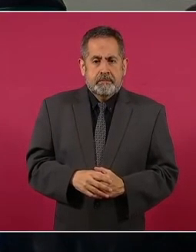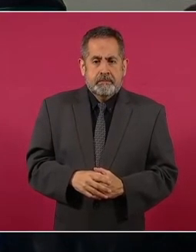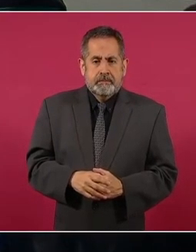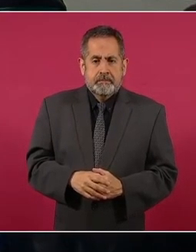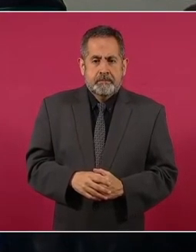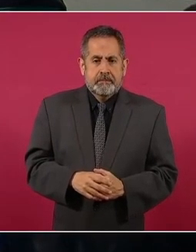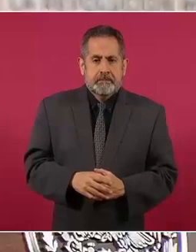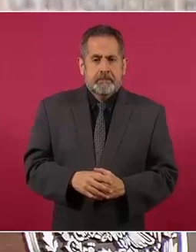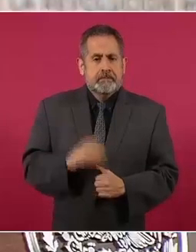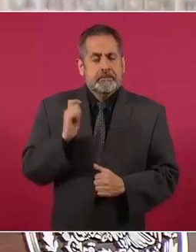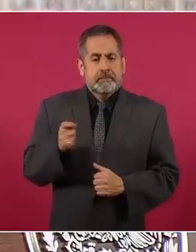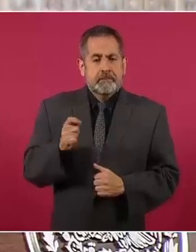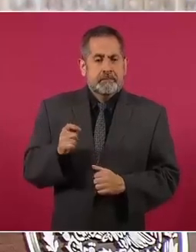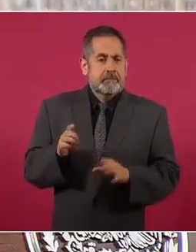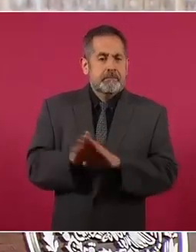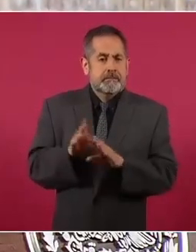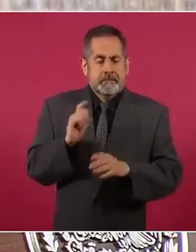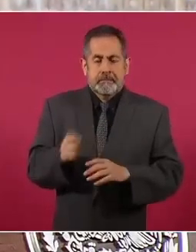de que